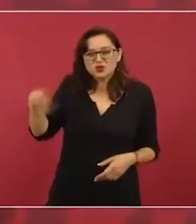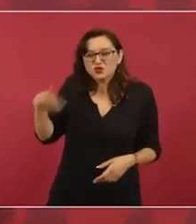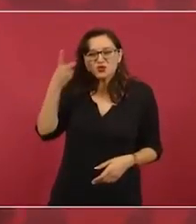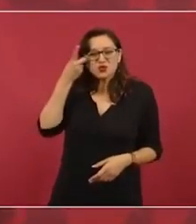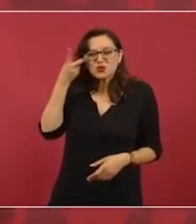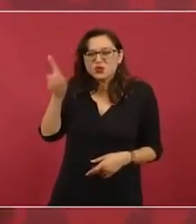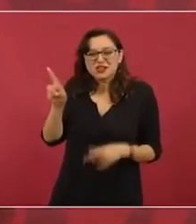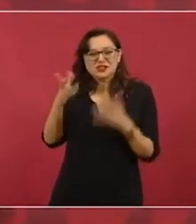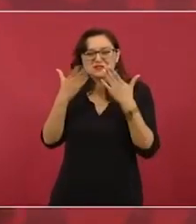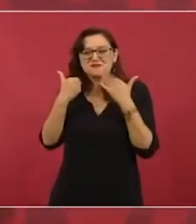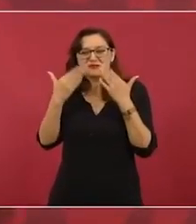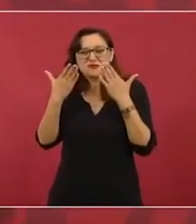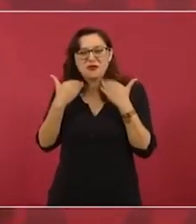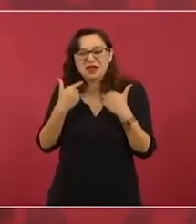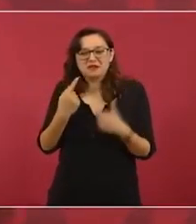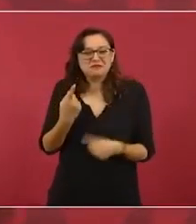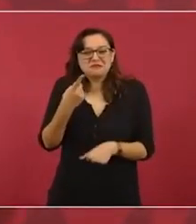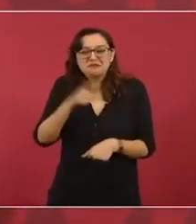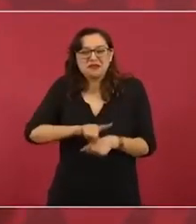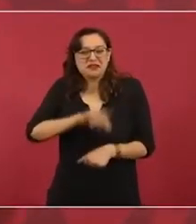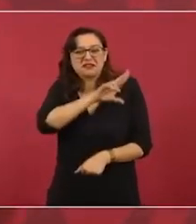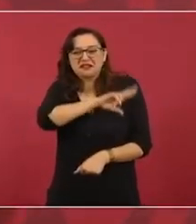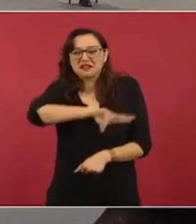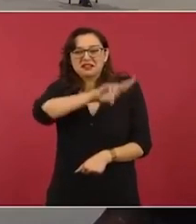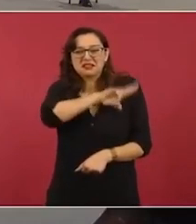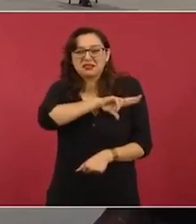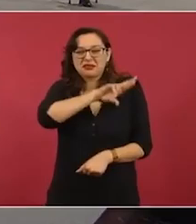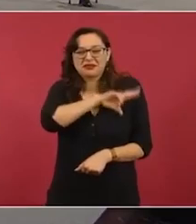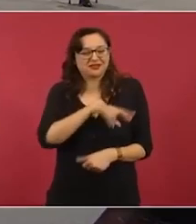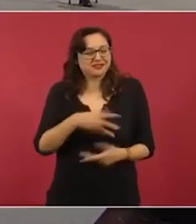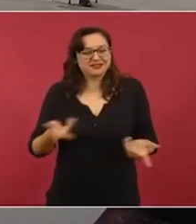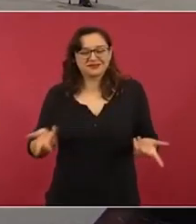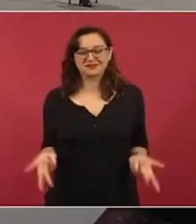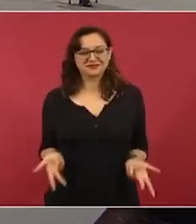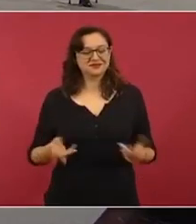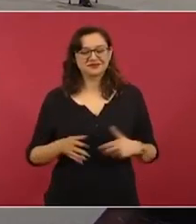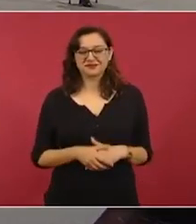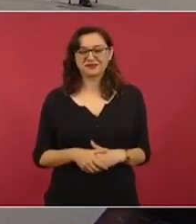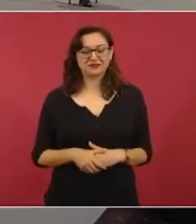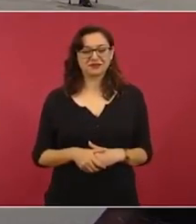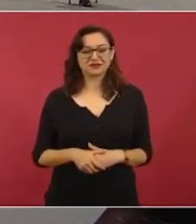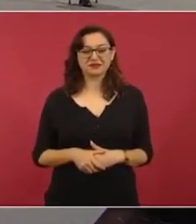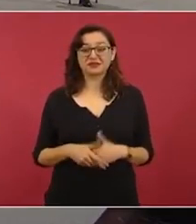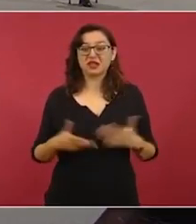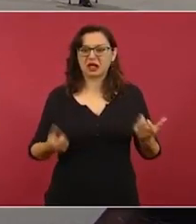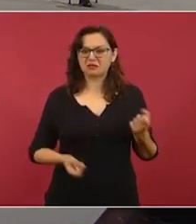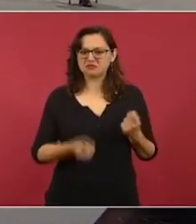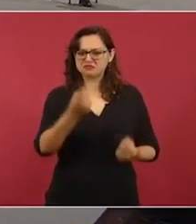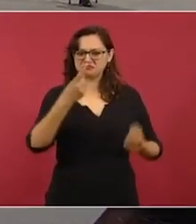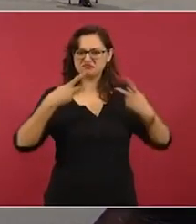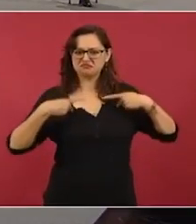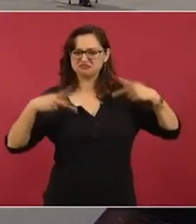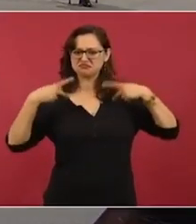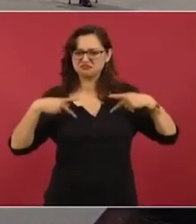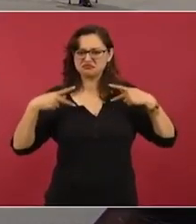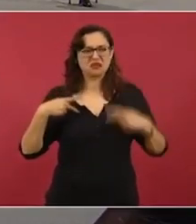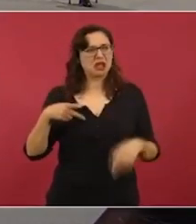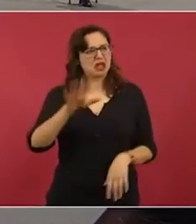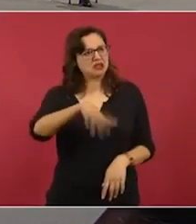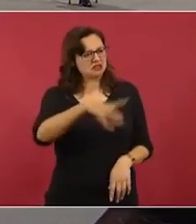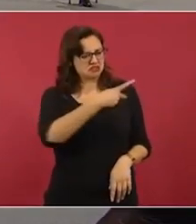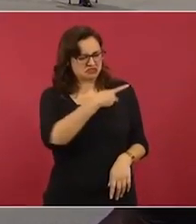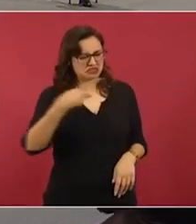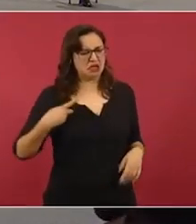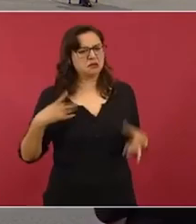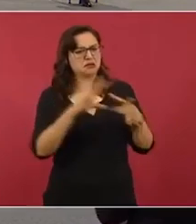¿no? Un escándalo. Y estaba yo viendo algunos que decían, ¿nos debe una explicación? Nada, ya hemos